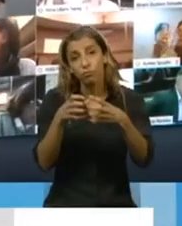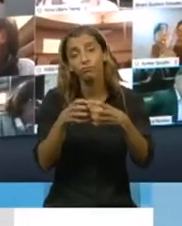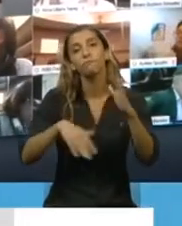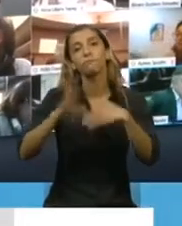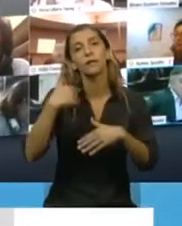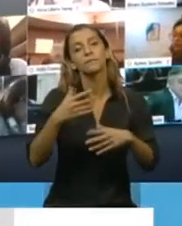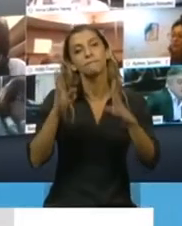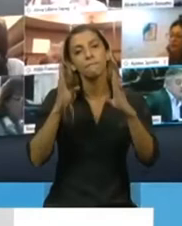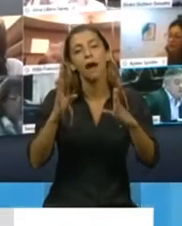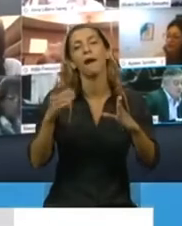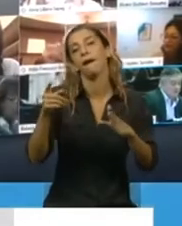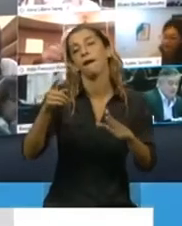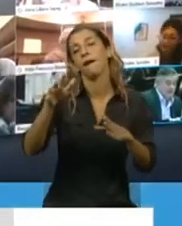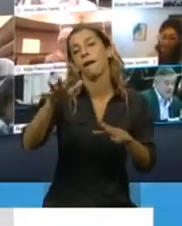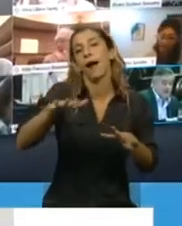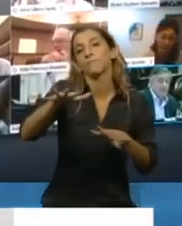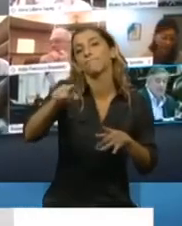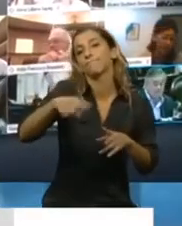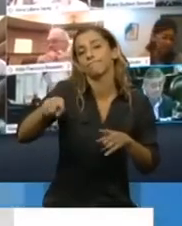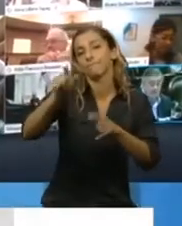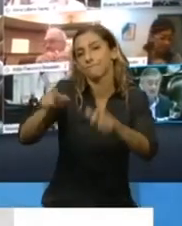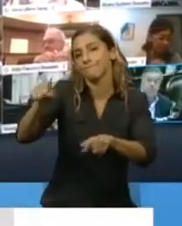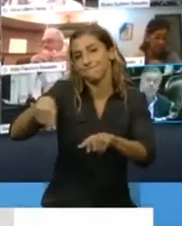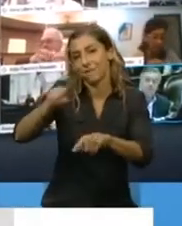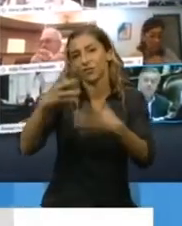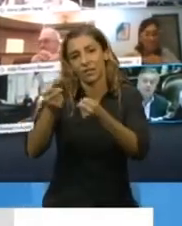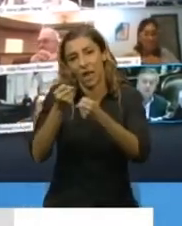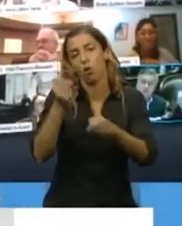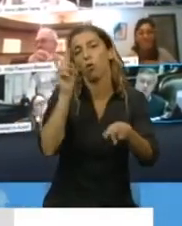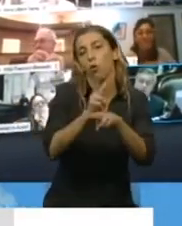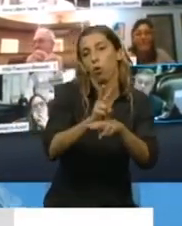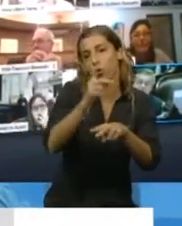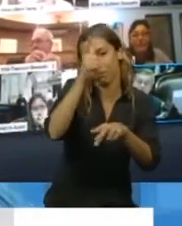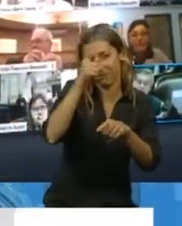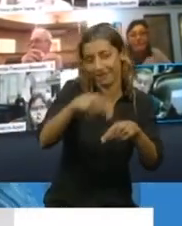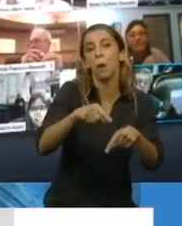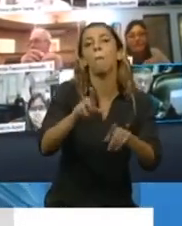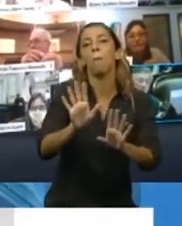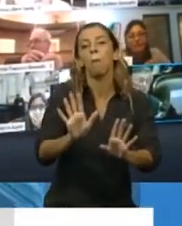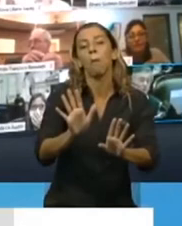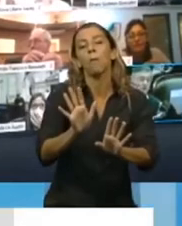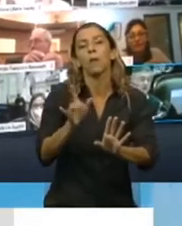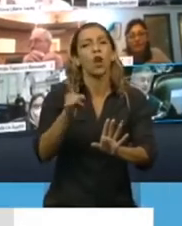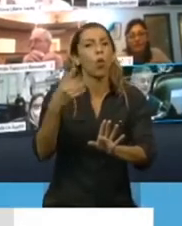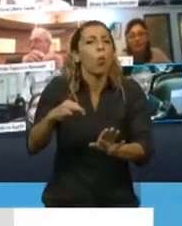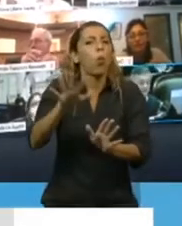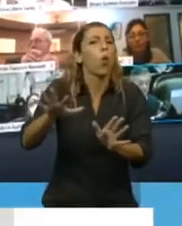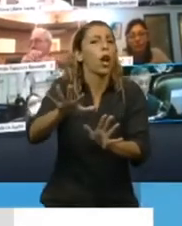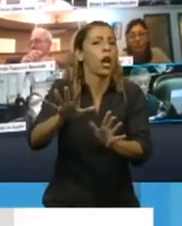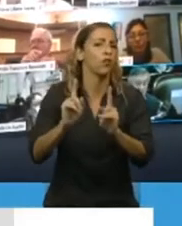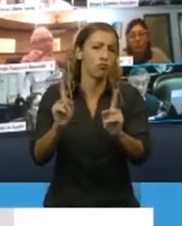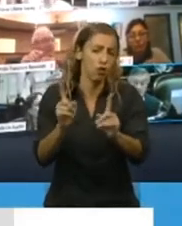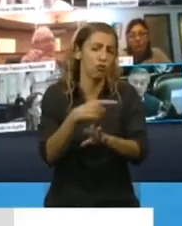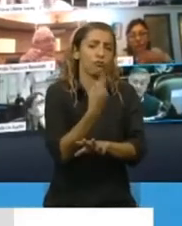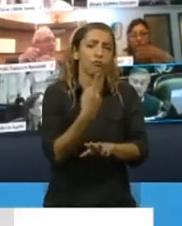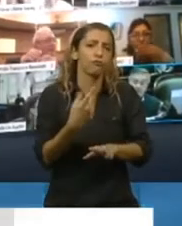interpretamos y no son excluyentes ni son los únicos, que había que hacer una medida de respaldo